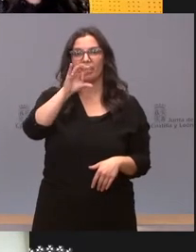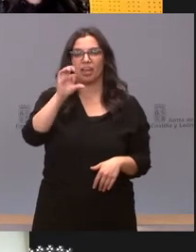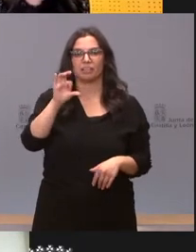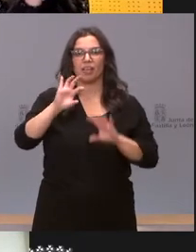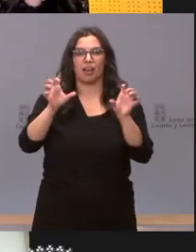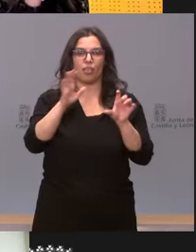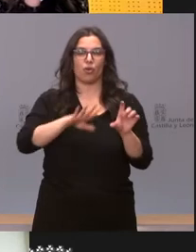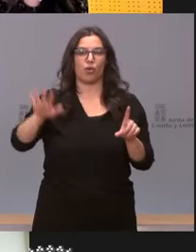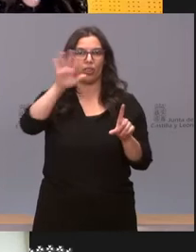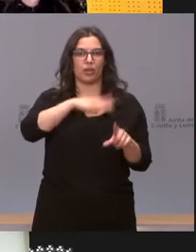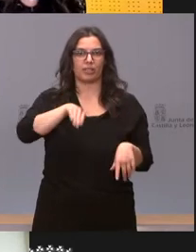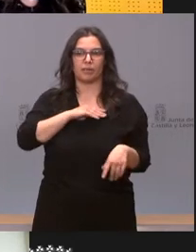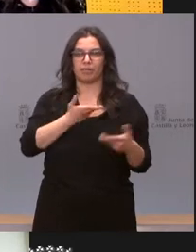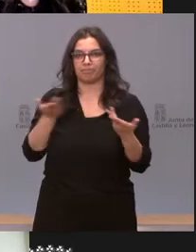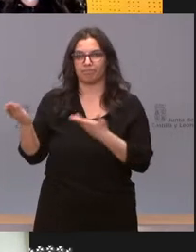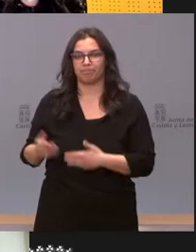Cuando quieras, Laura.